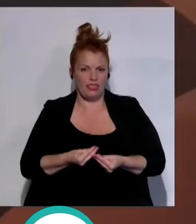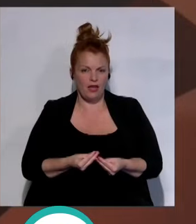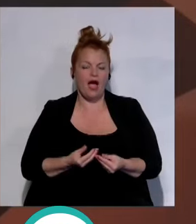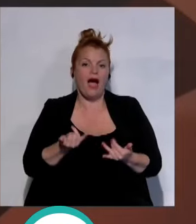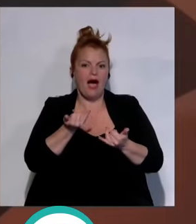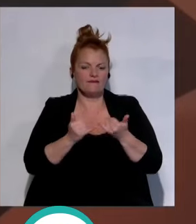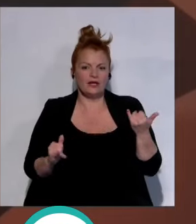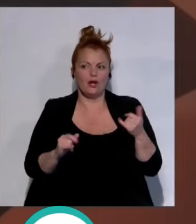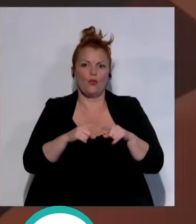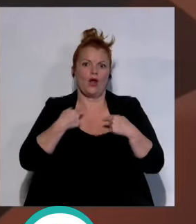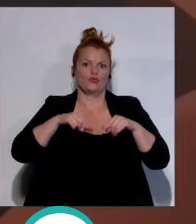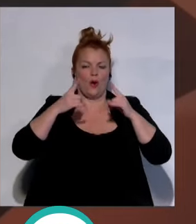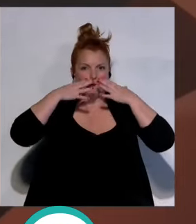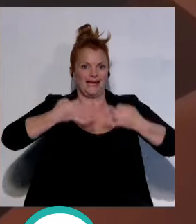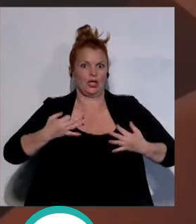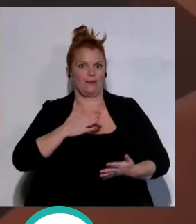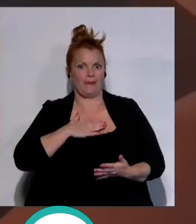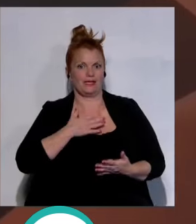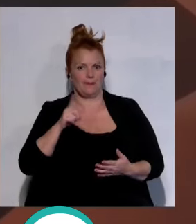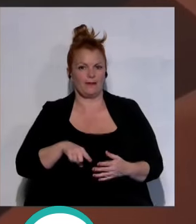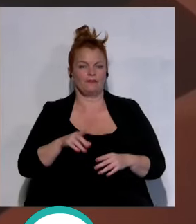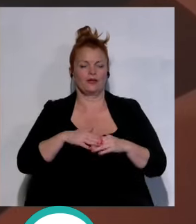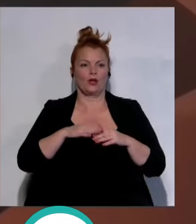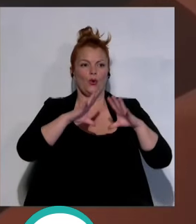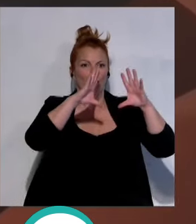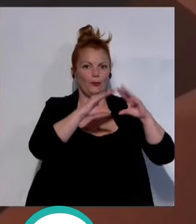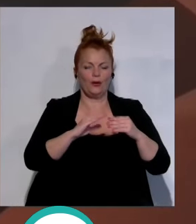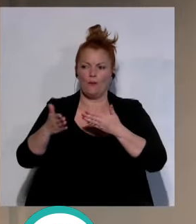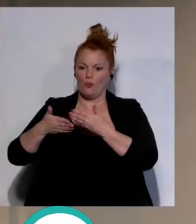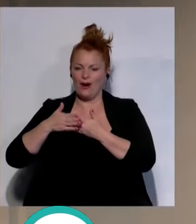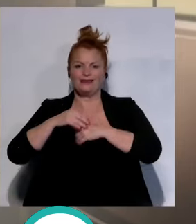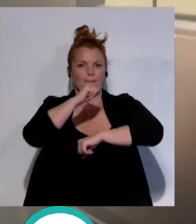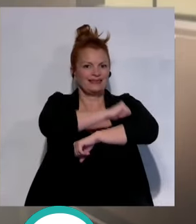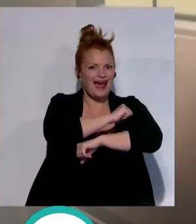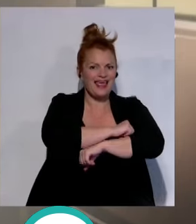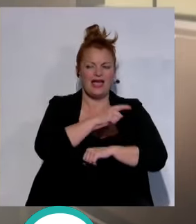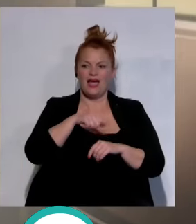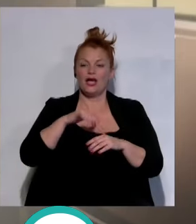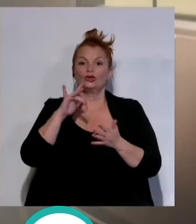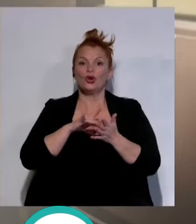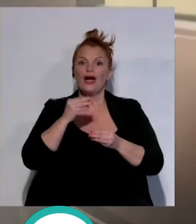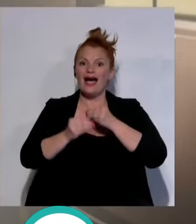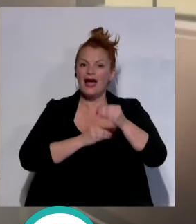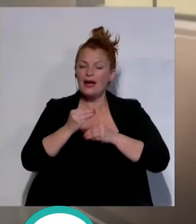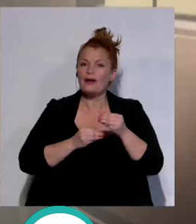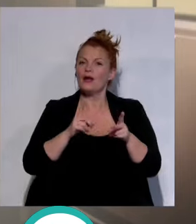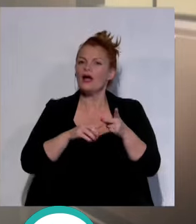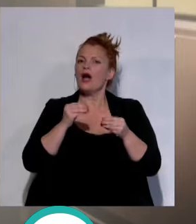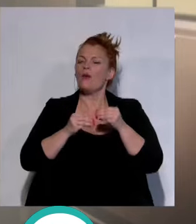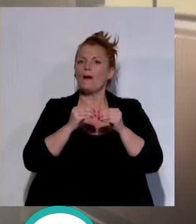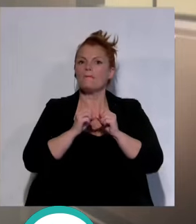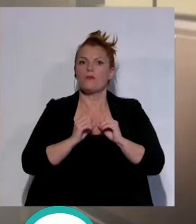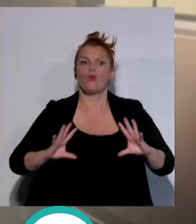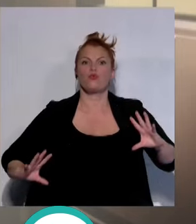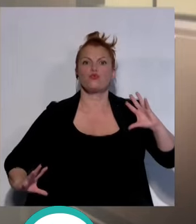nos pongamos al riesgo encerrar el fuego puertas y ventanas donde se haya producido para evitar que se extienda